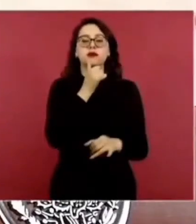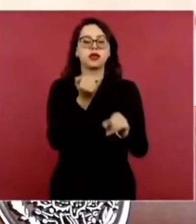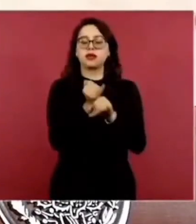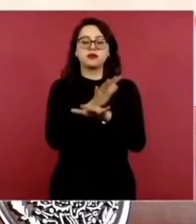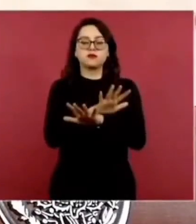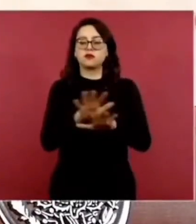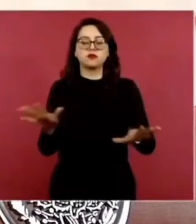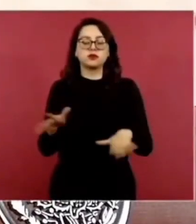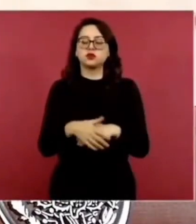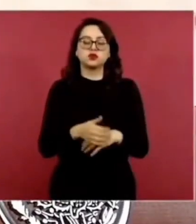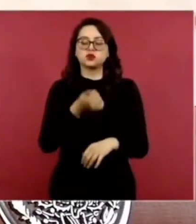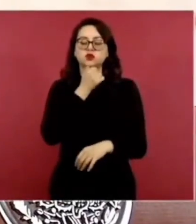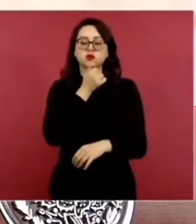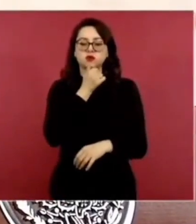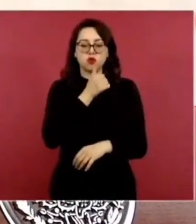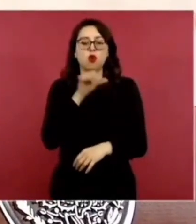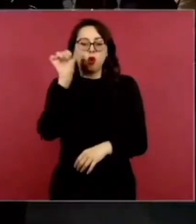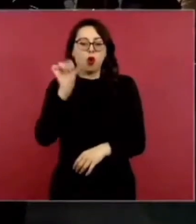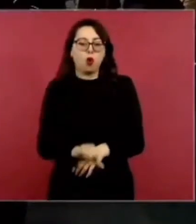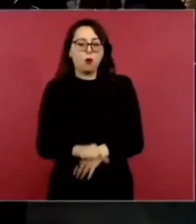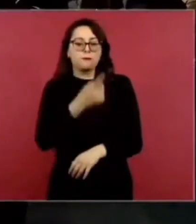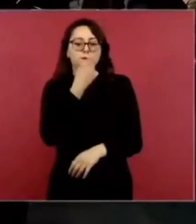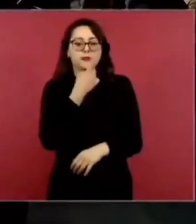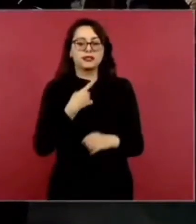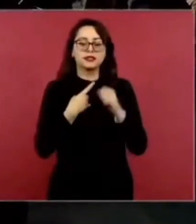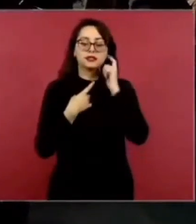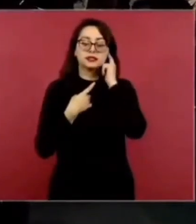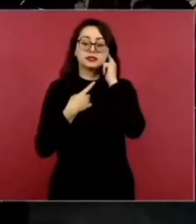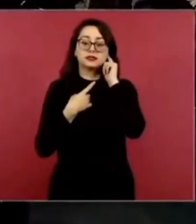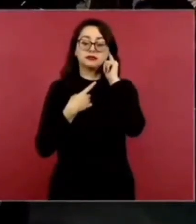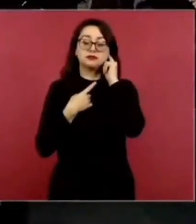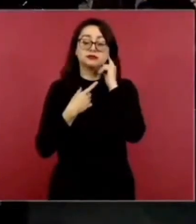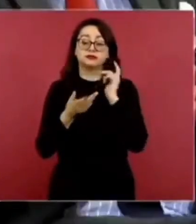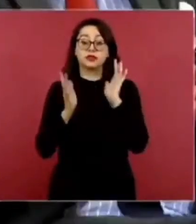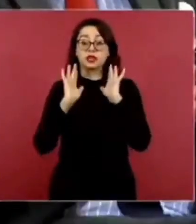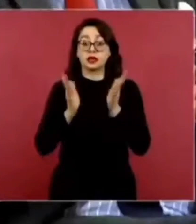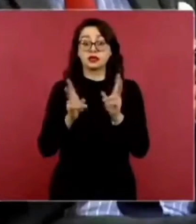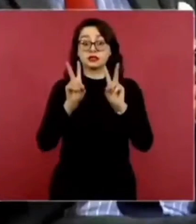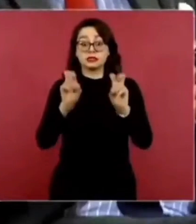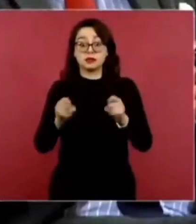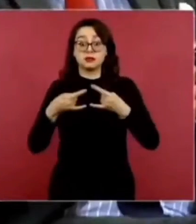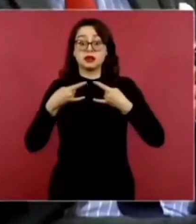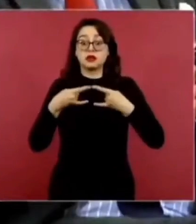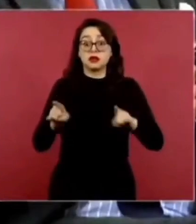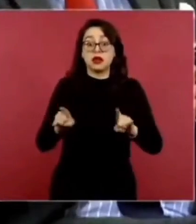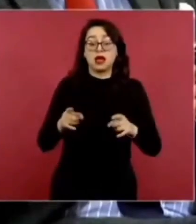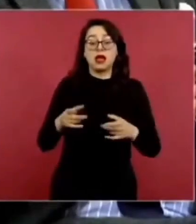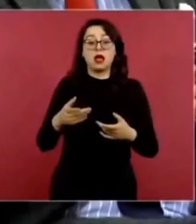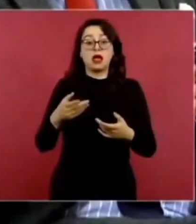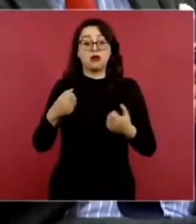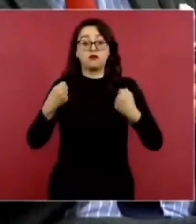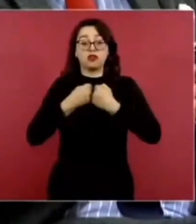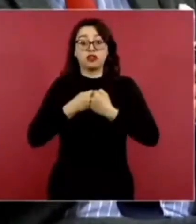si ya se envió. Si ya se reabrieron estos pasos para los transportistas.